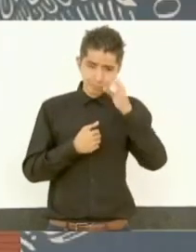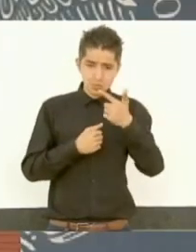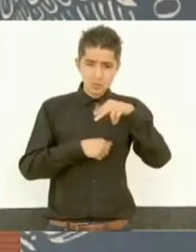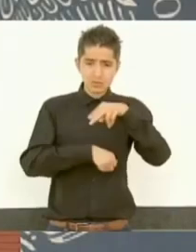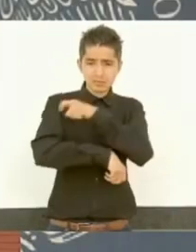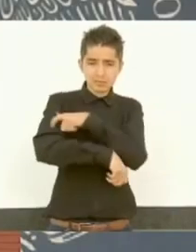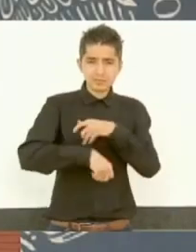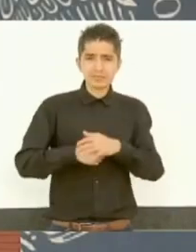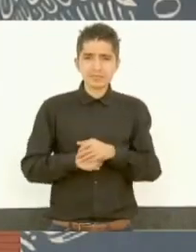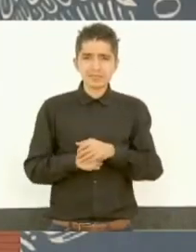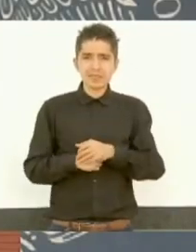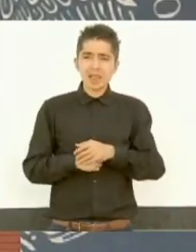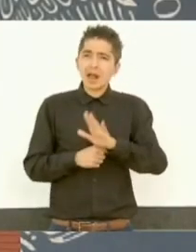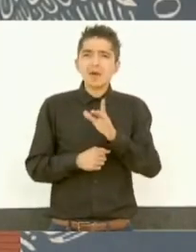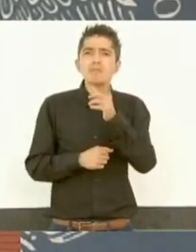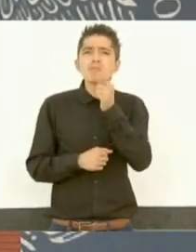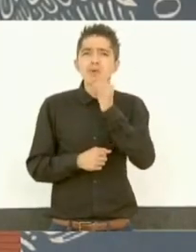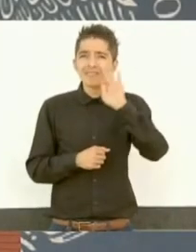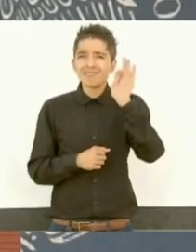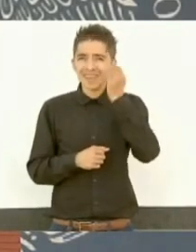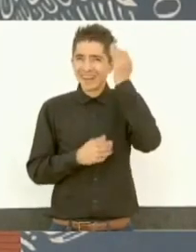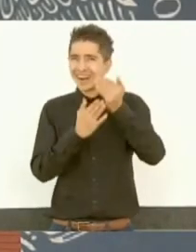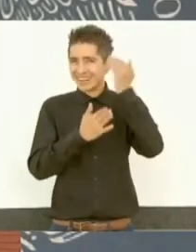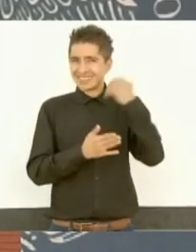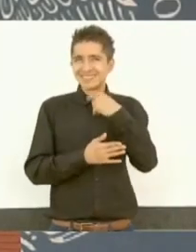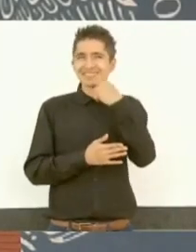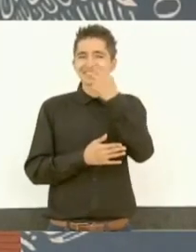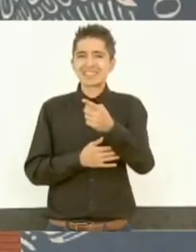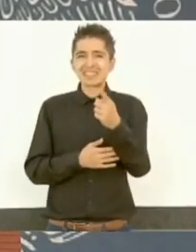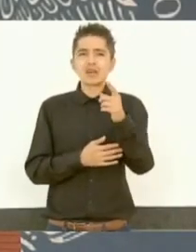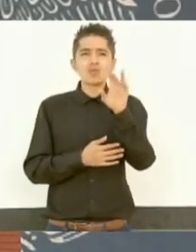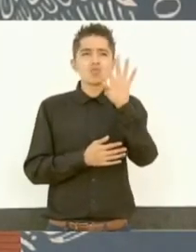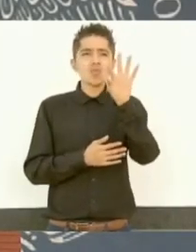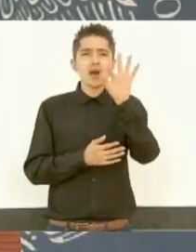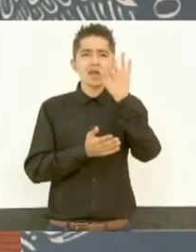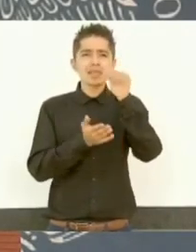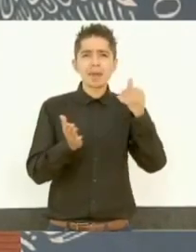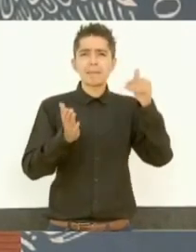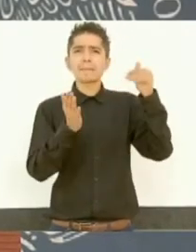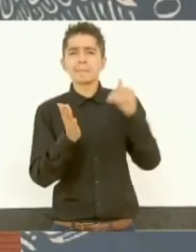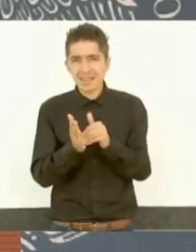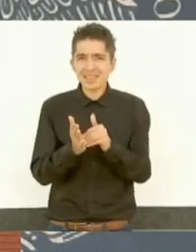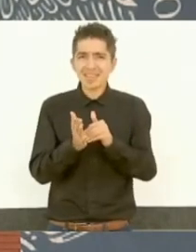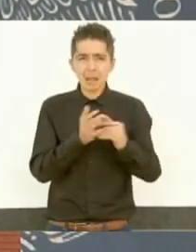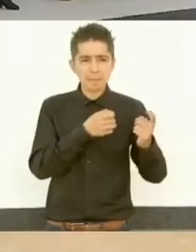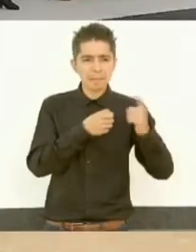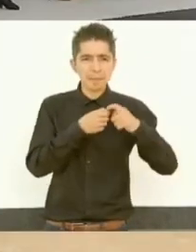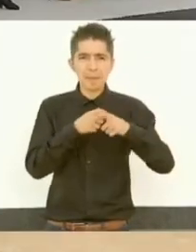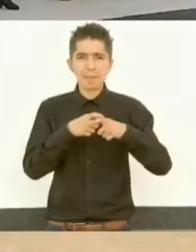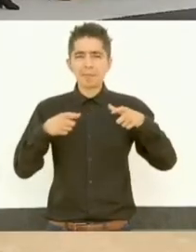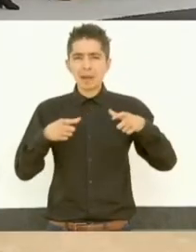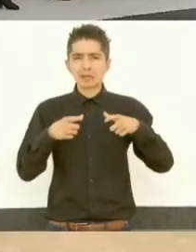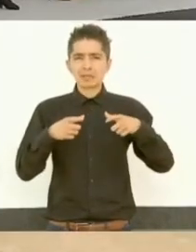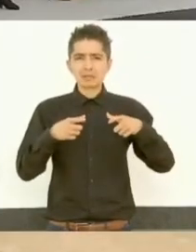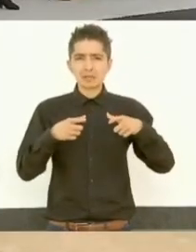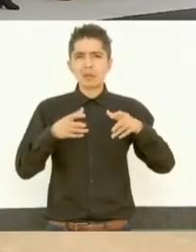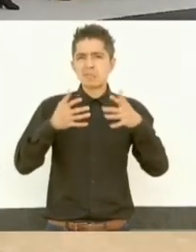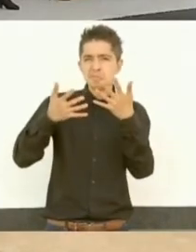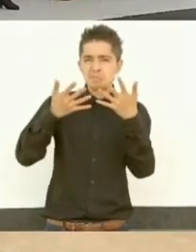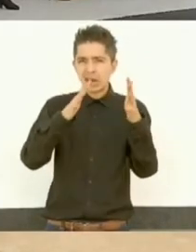en el mejor momento de la Policía Federal eran 40 mil elementos y alrededor de 20 mil